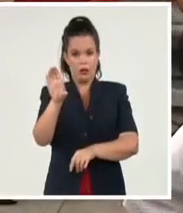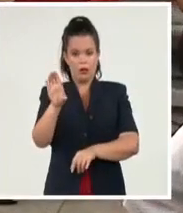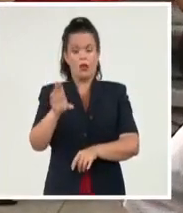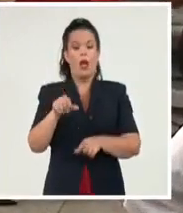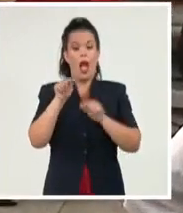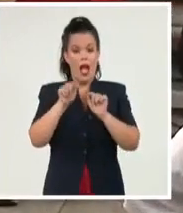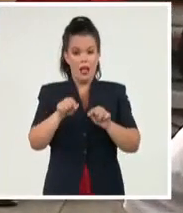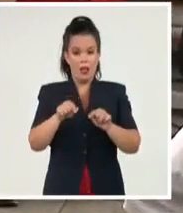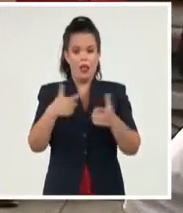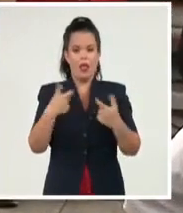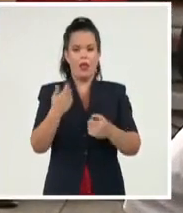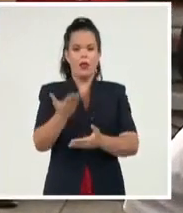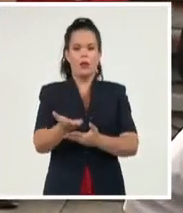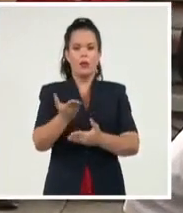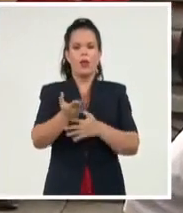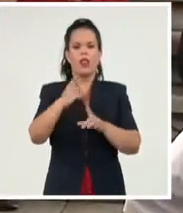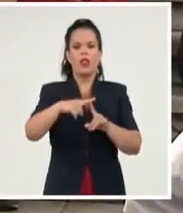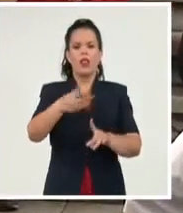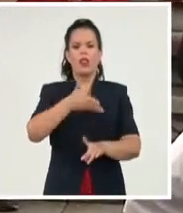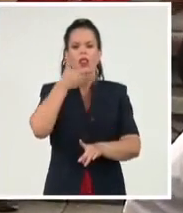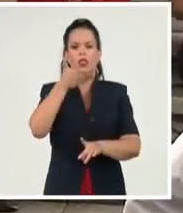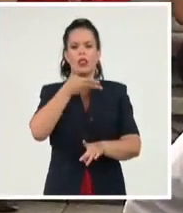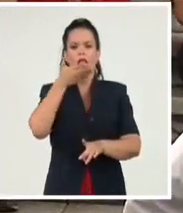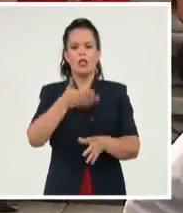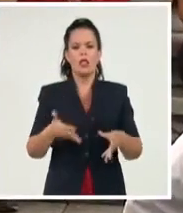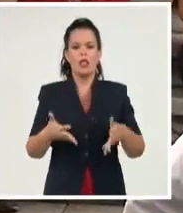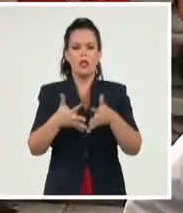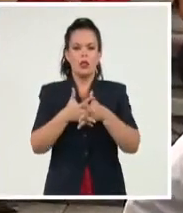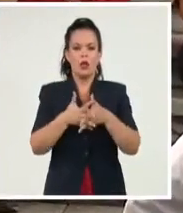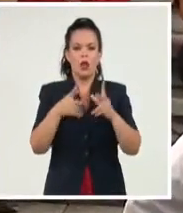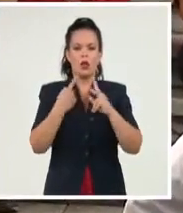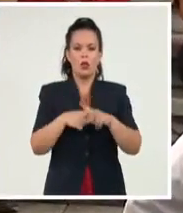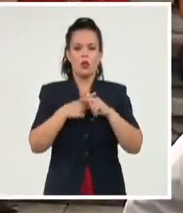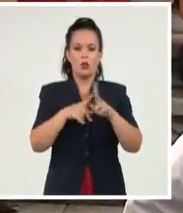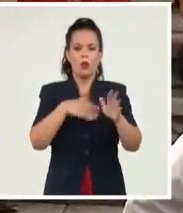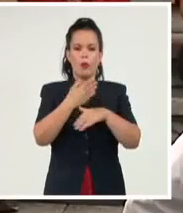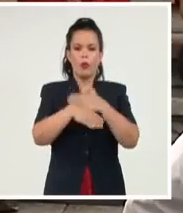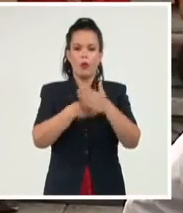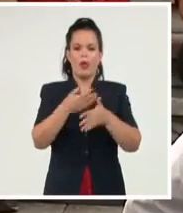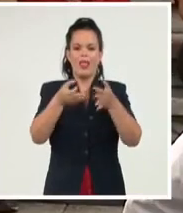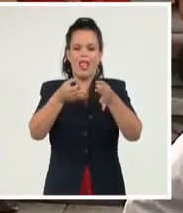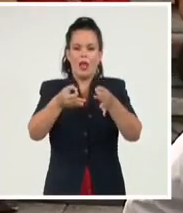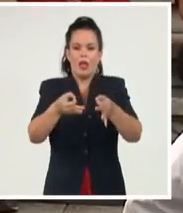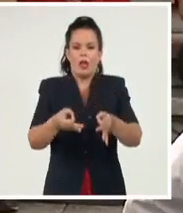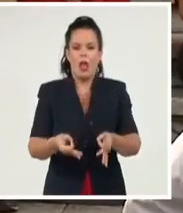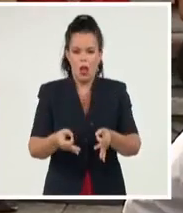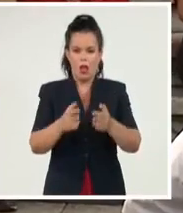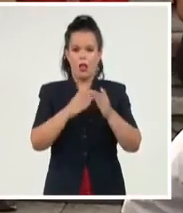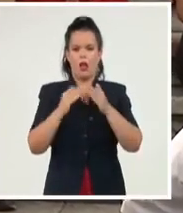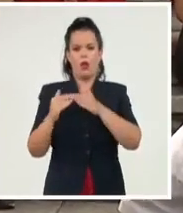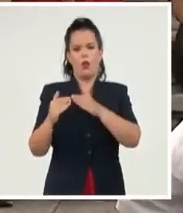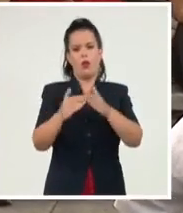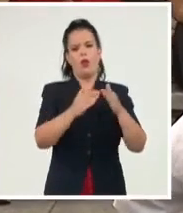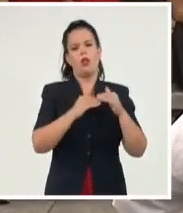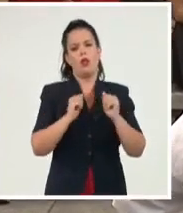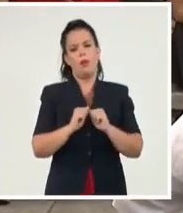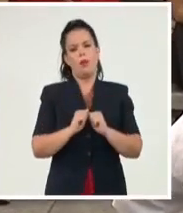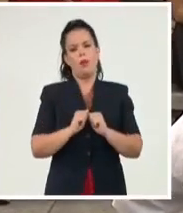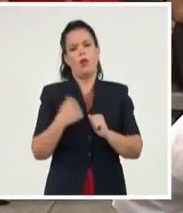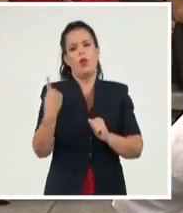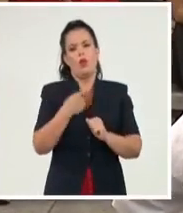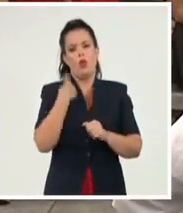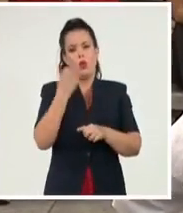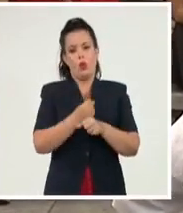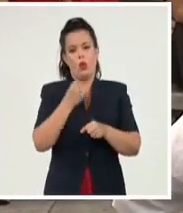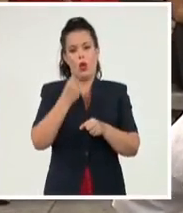tengan que responder a problemáticas sociales, a problemáticas en las comunidades y que todo nuestro trabajo científico esté volcado,